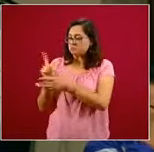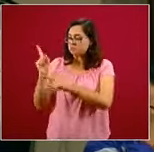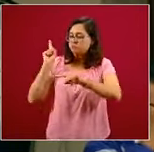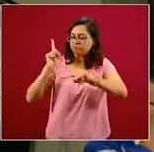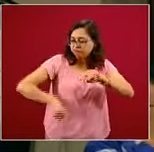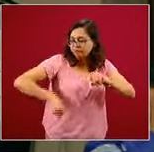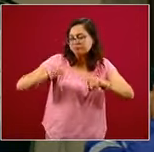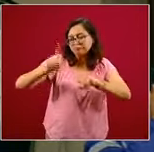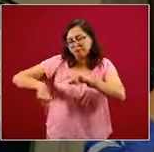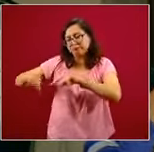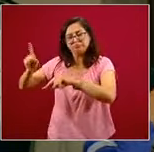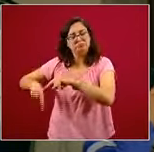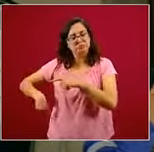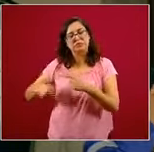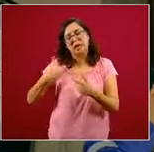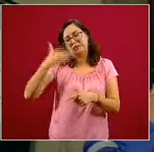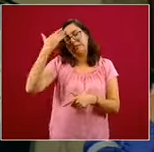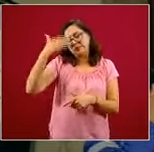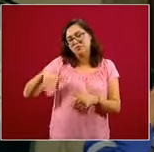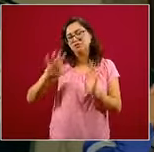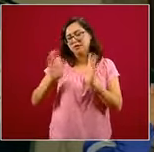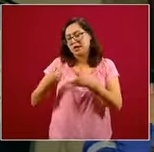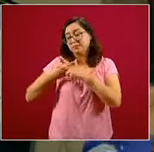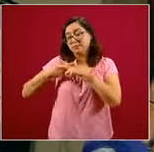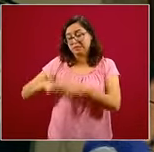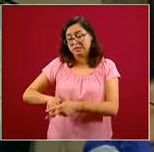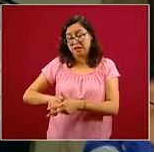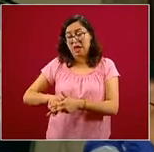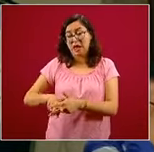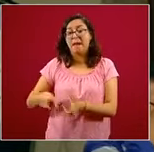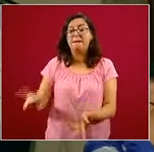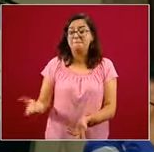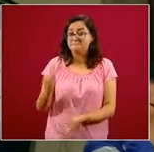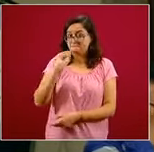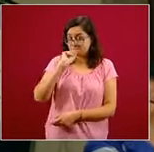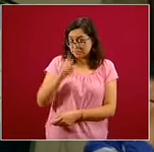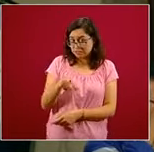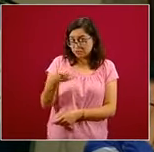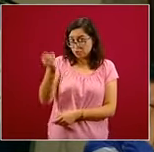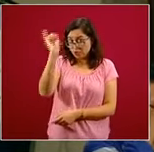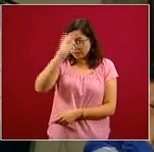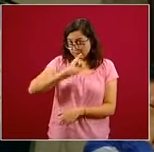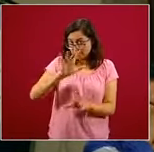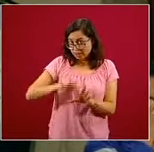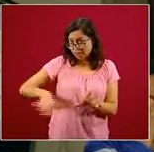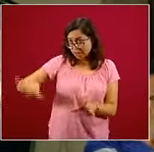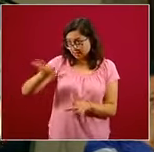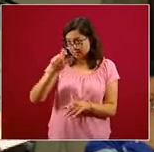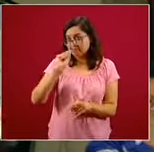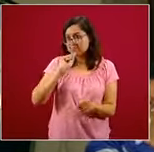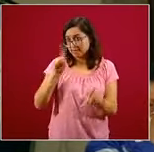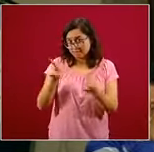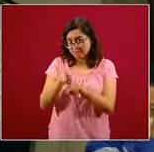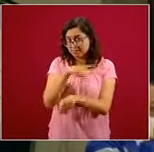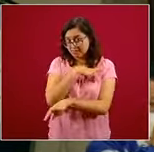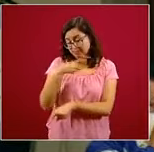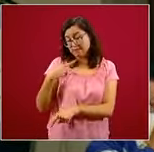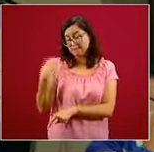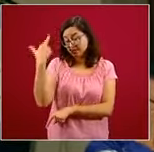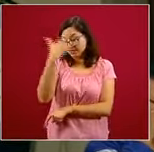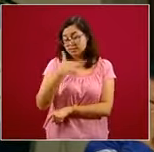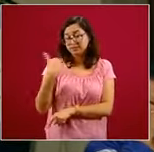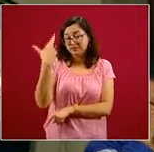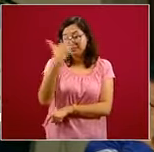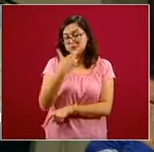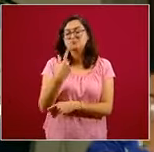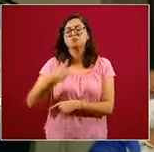proceso de depuración constante, se tocará también la figura de los jefes jurisdiccionales. Entendemos que hay